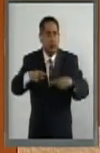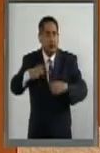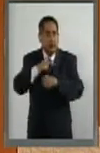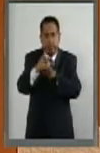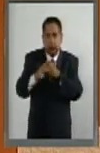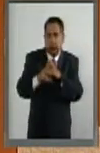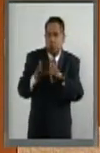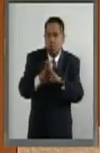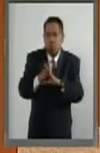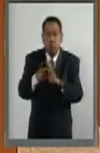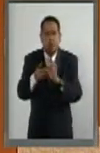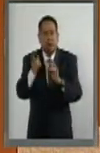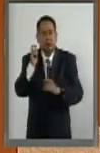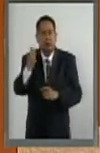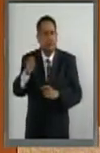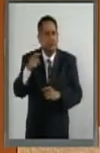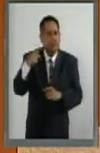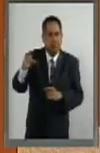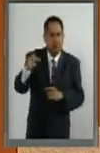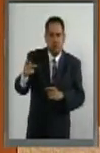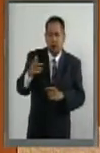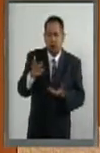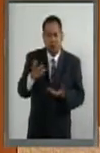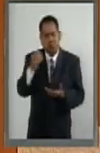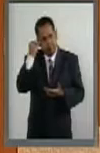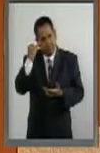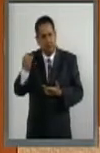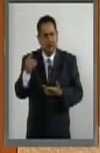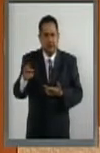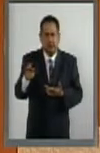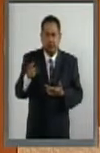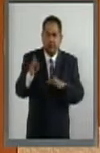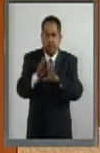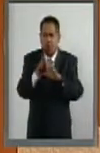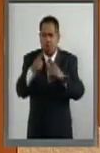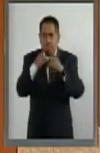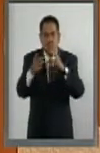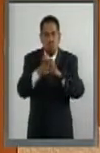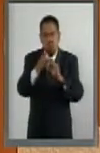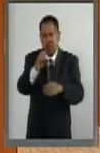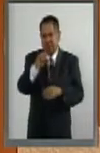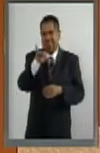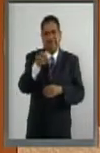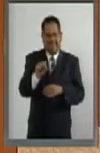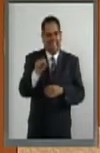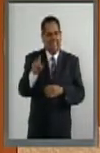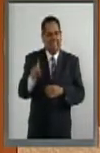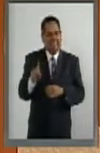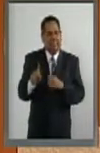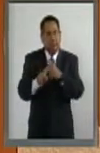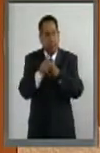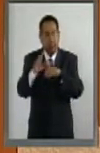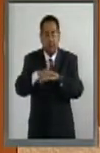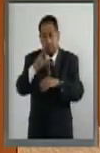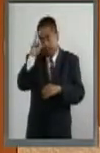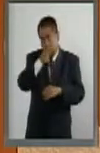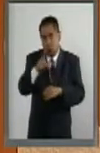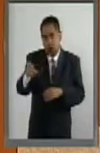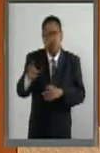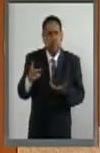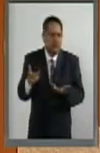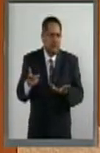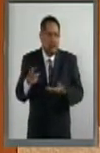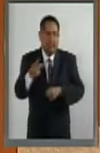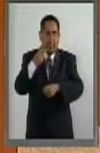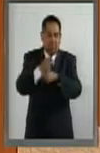conforme a su postura para afrontar una de las crisis humanitarias, probablemente la más fuerte después de la